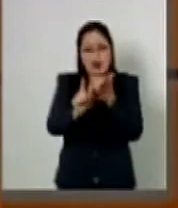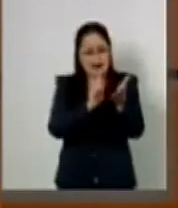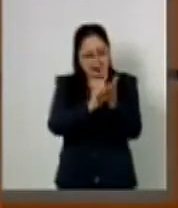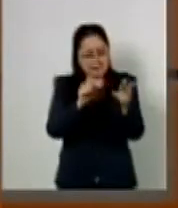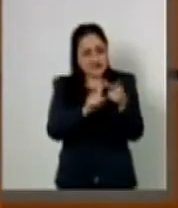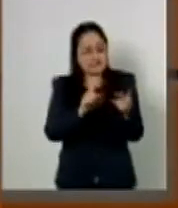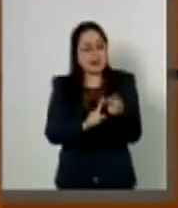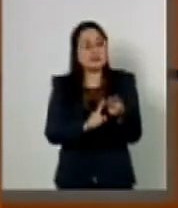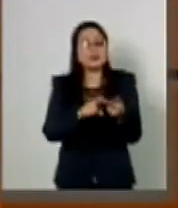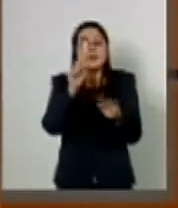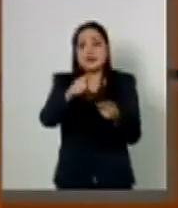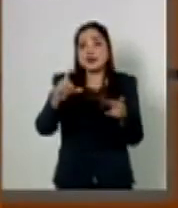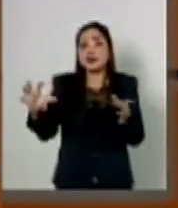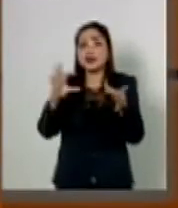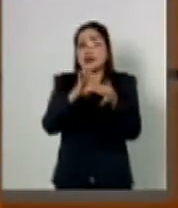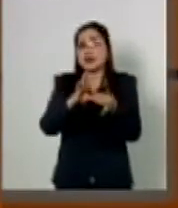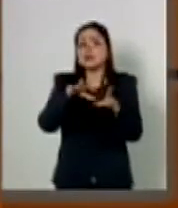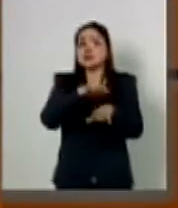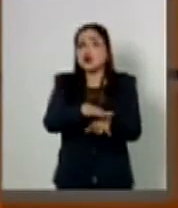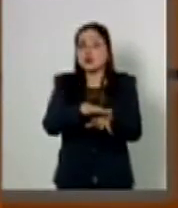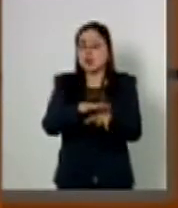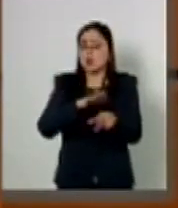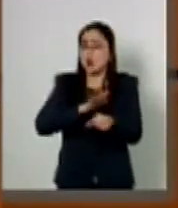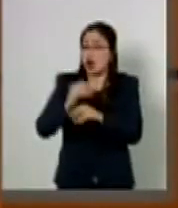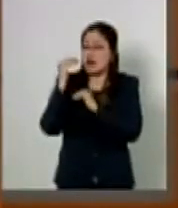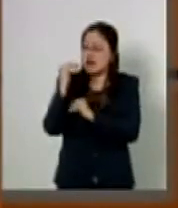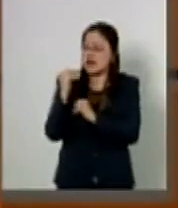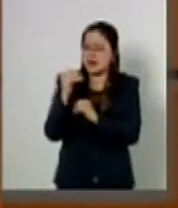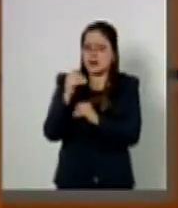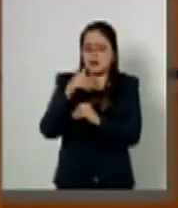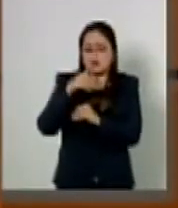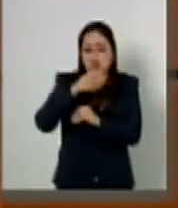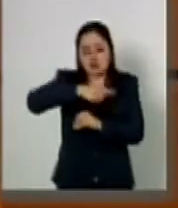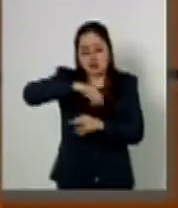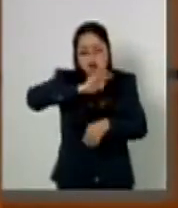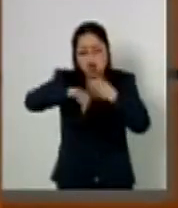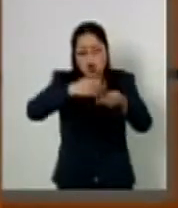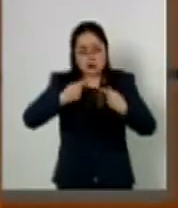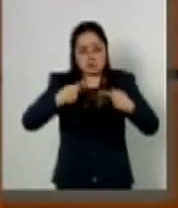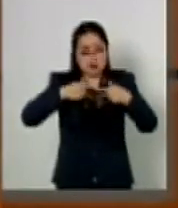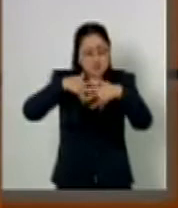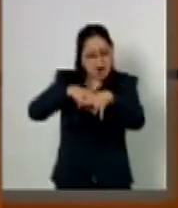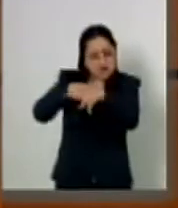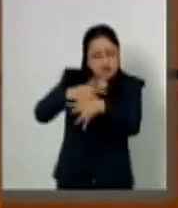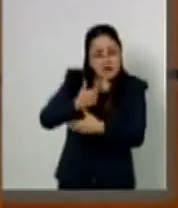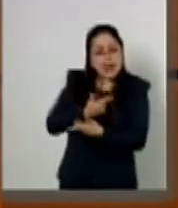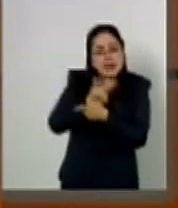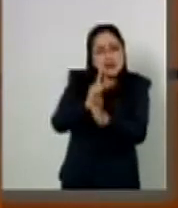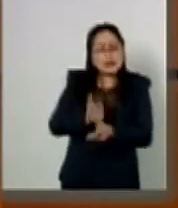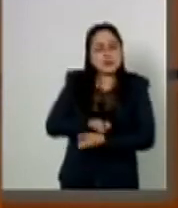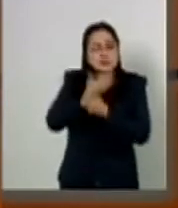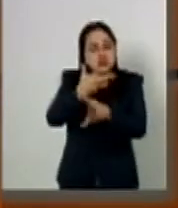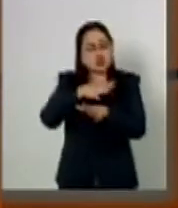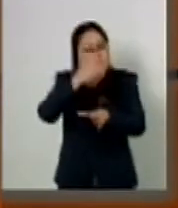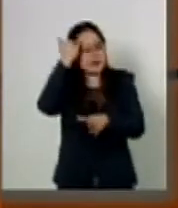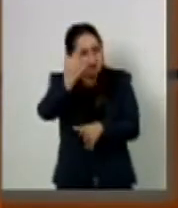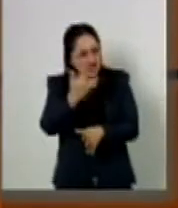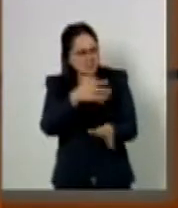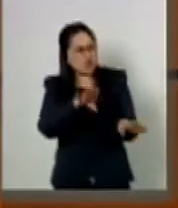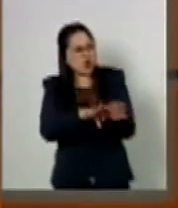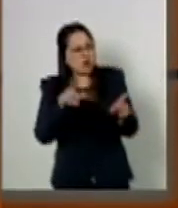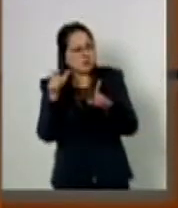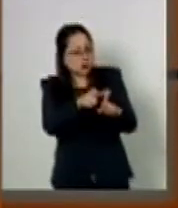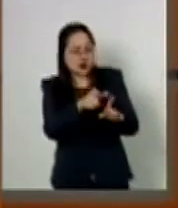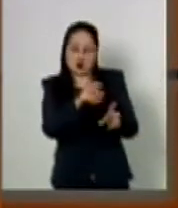y el otro relacionado con los límites a la libre manifestación de las ideas. Después de una amplia discusión con los